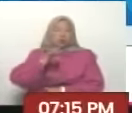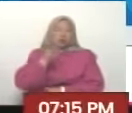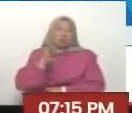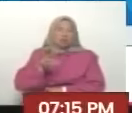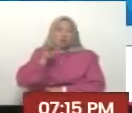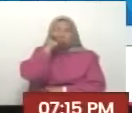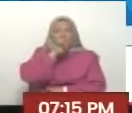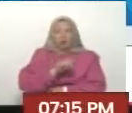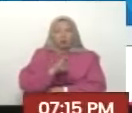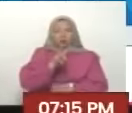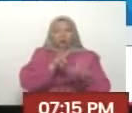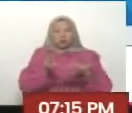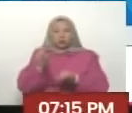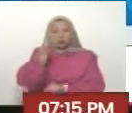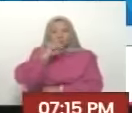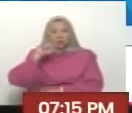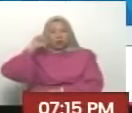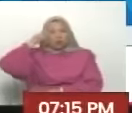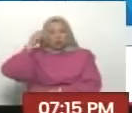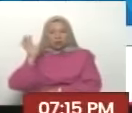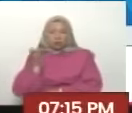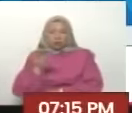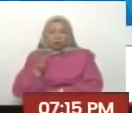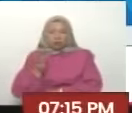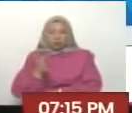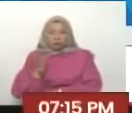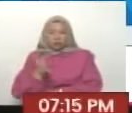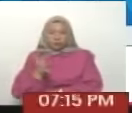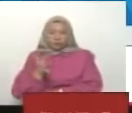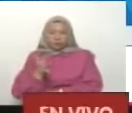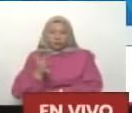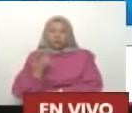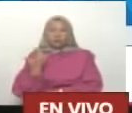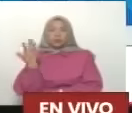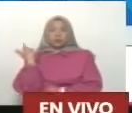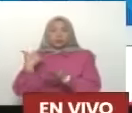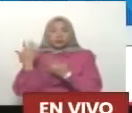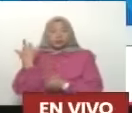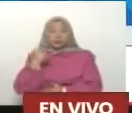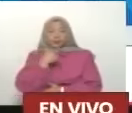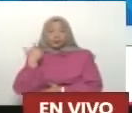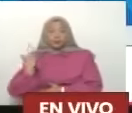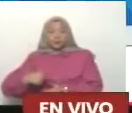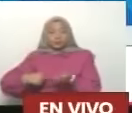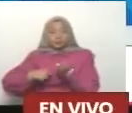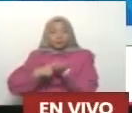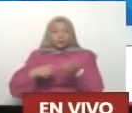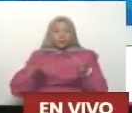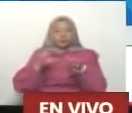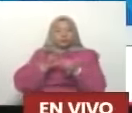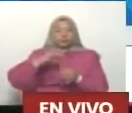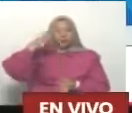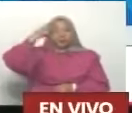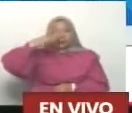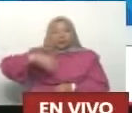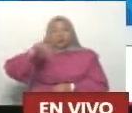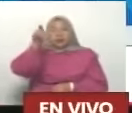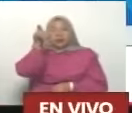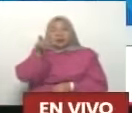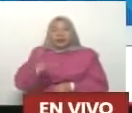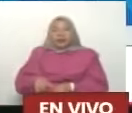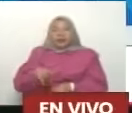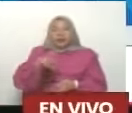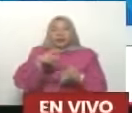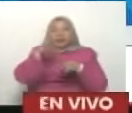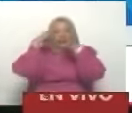solo se recordaba en la época del plan Cóndor de las dictaduras militares impuestas por Kissinger por el